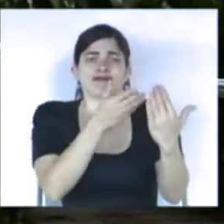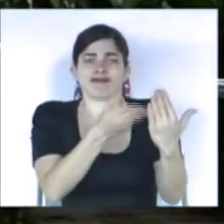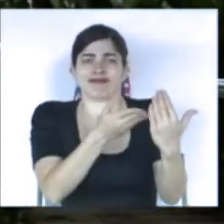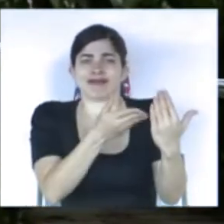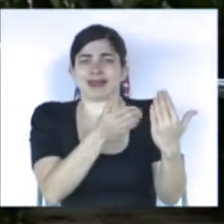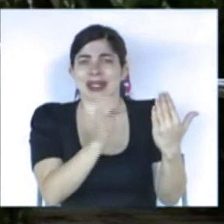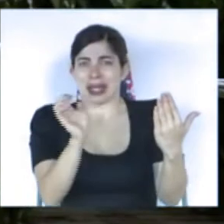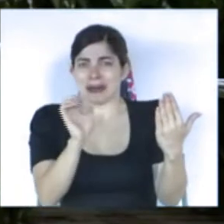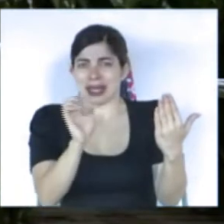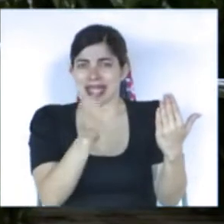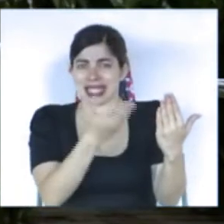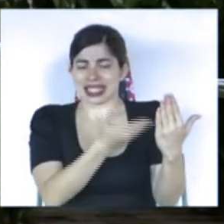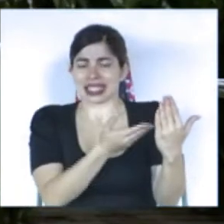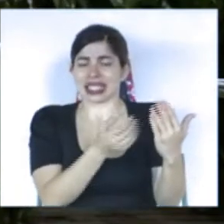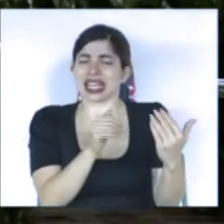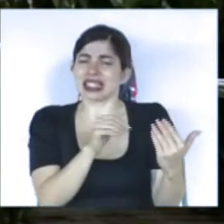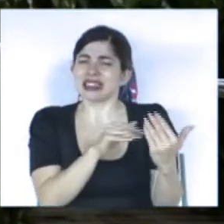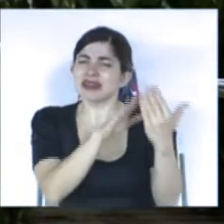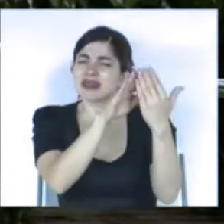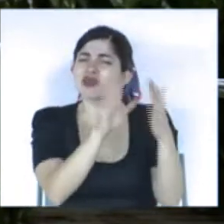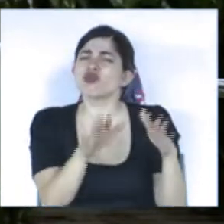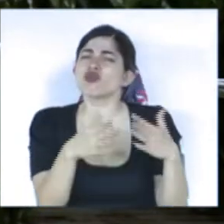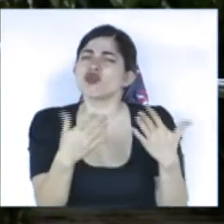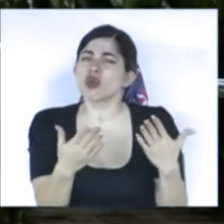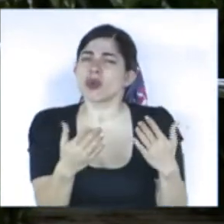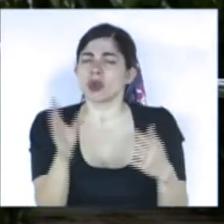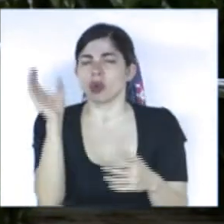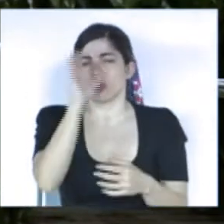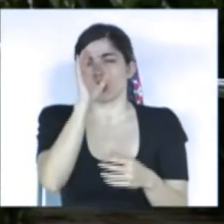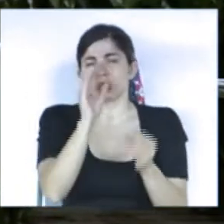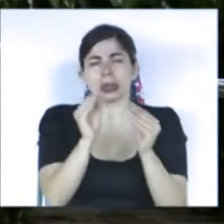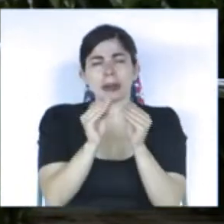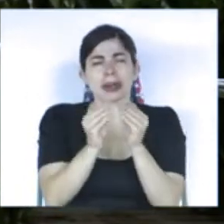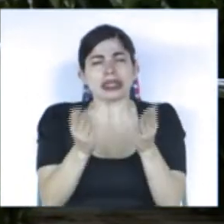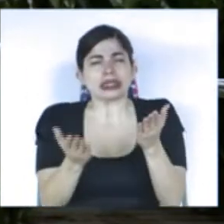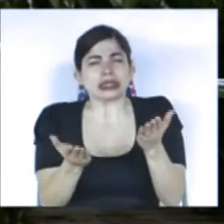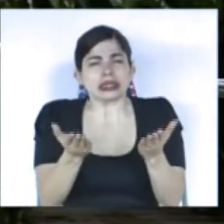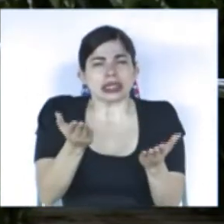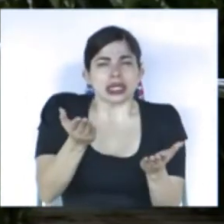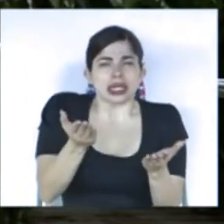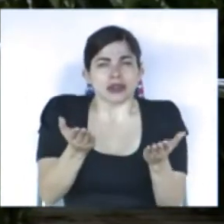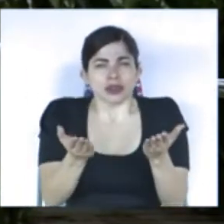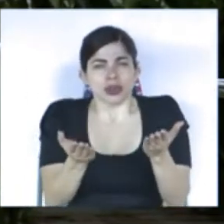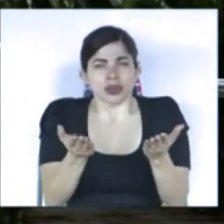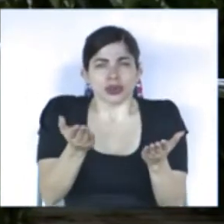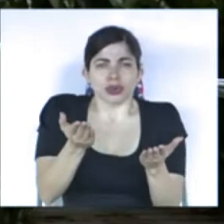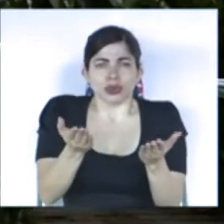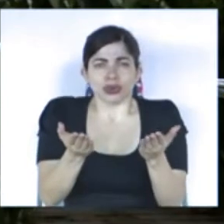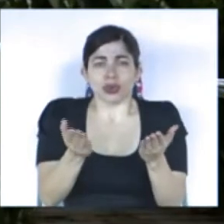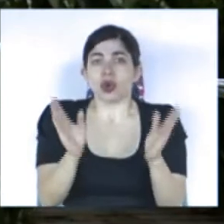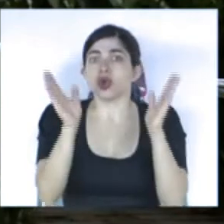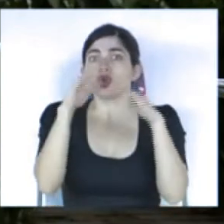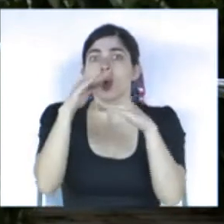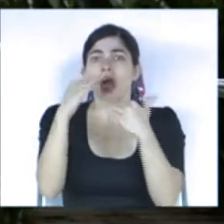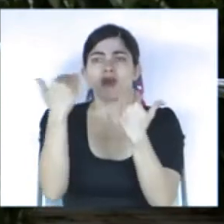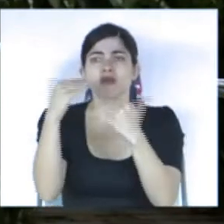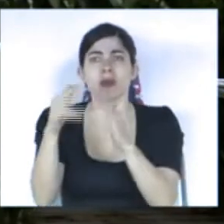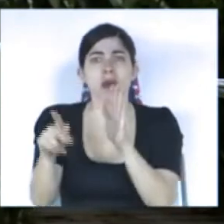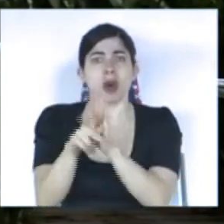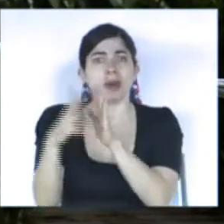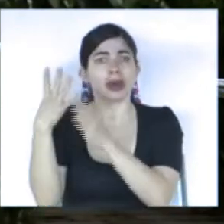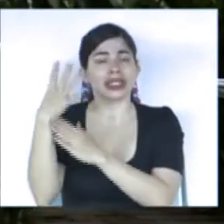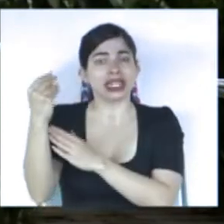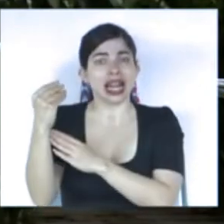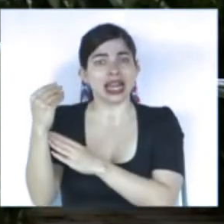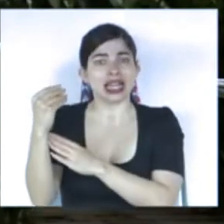de emergencia de la forma más equilibrada posible. No hemos tenido toques de queda, no hemos